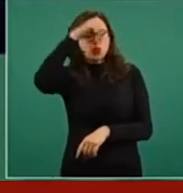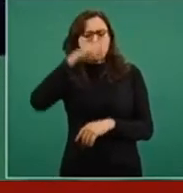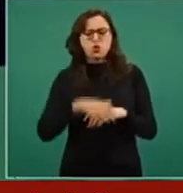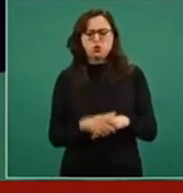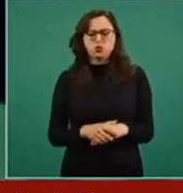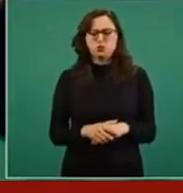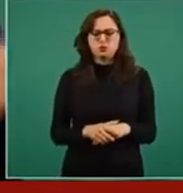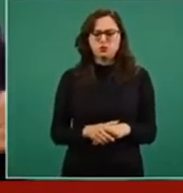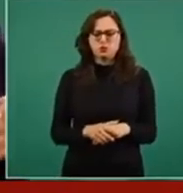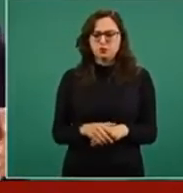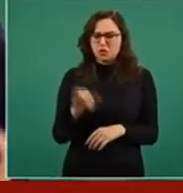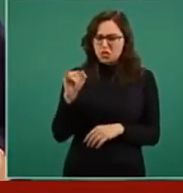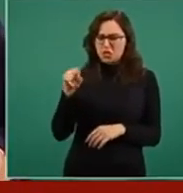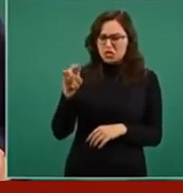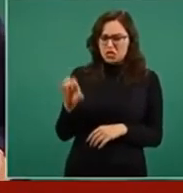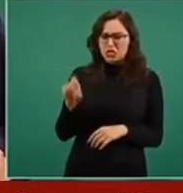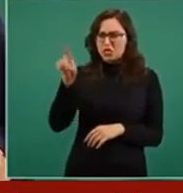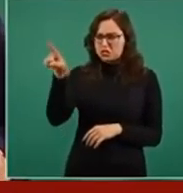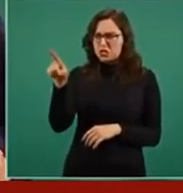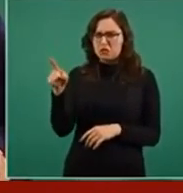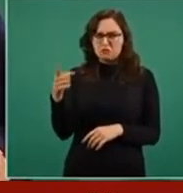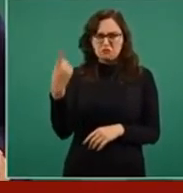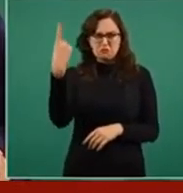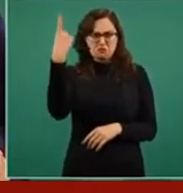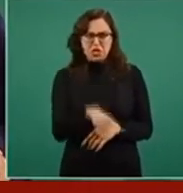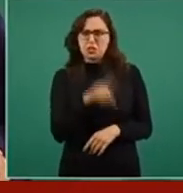bien que el INE nos silencie,